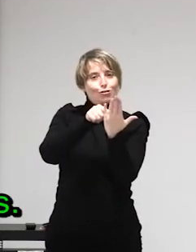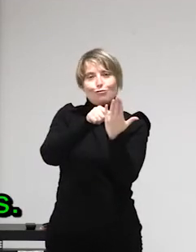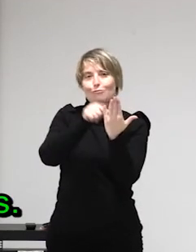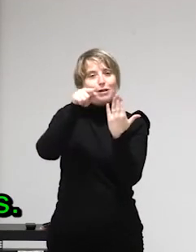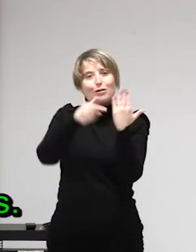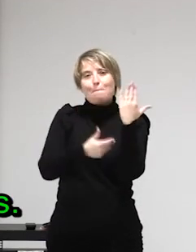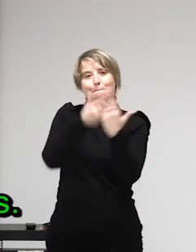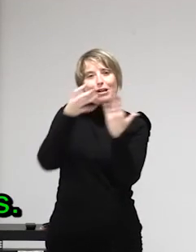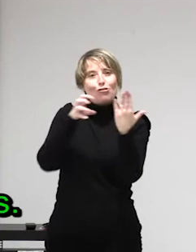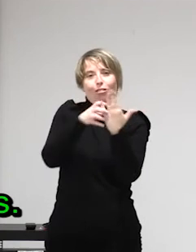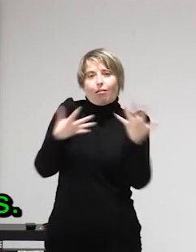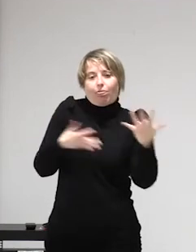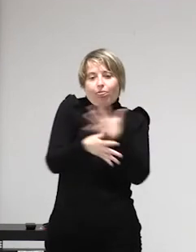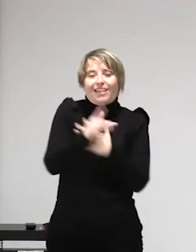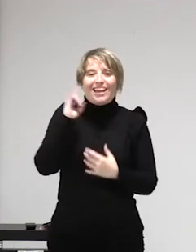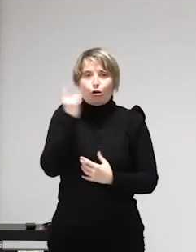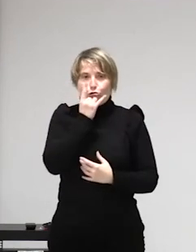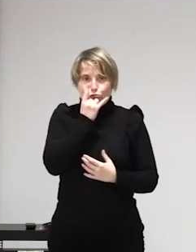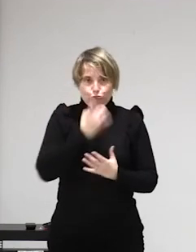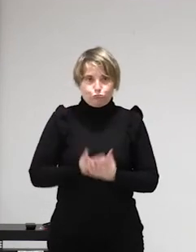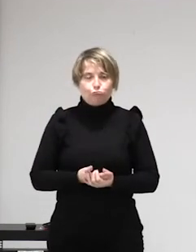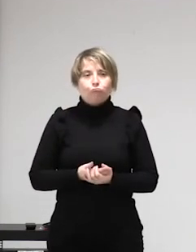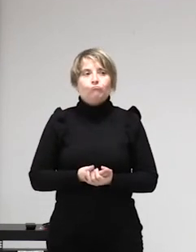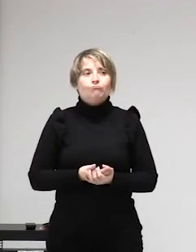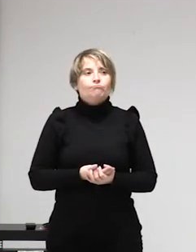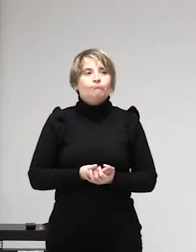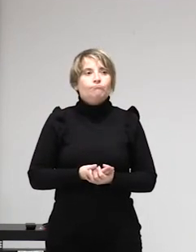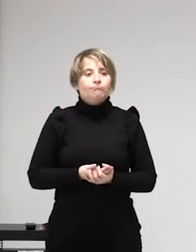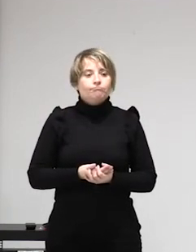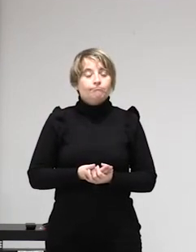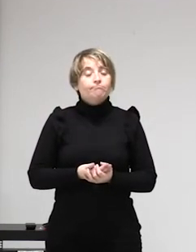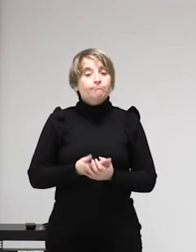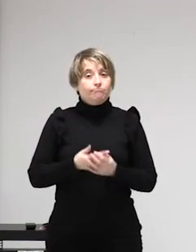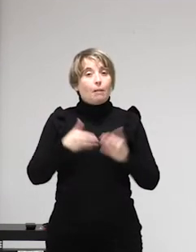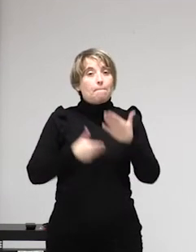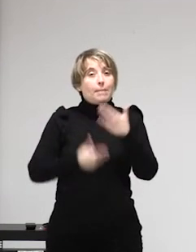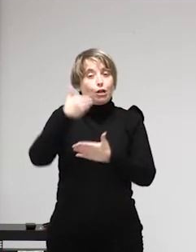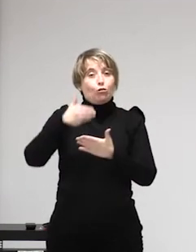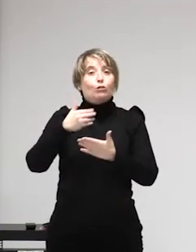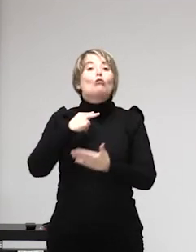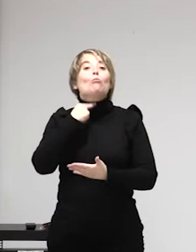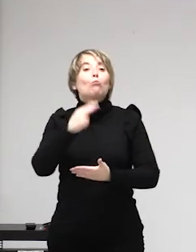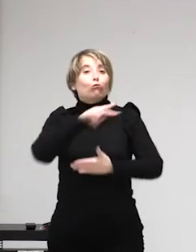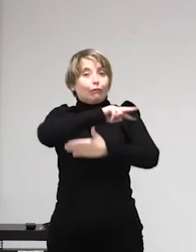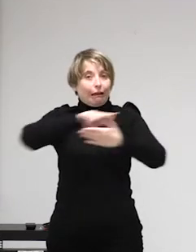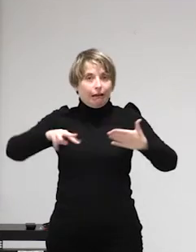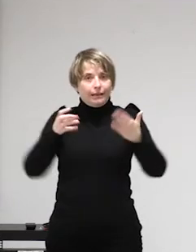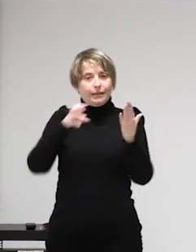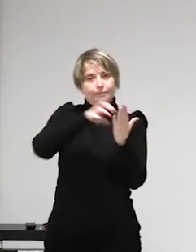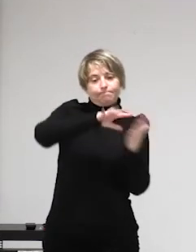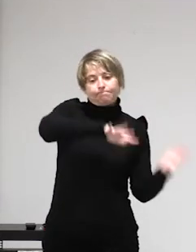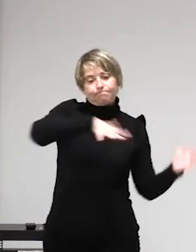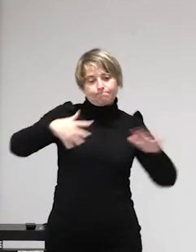esto aprovecho para decirlo se suele decir que si aquí se legalizara la prostitución la que no aceptara un trabajo de prostituta